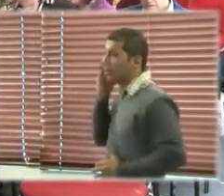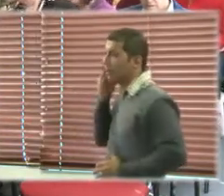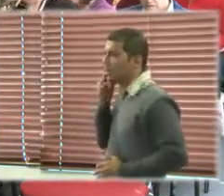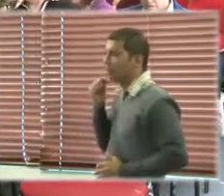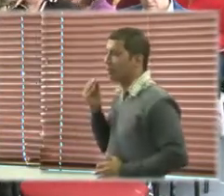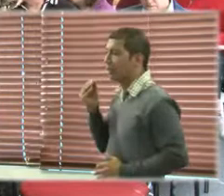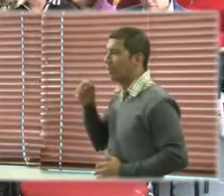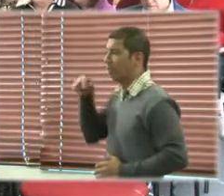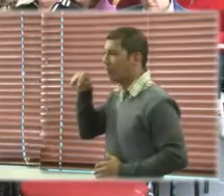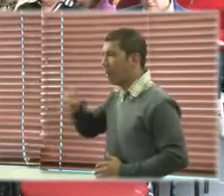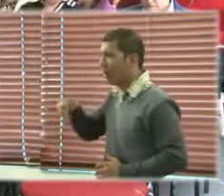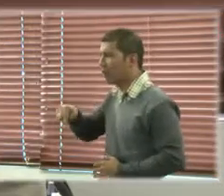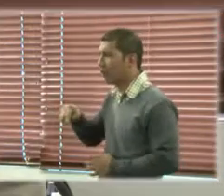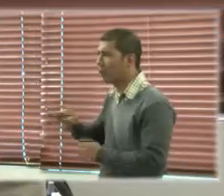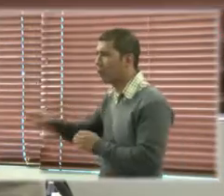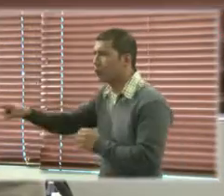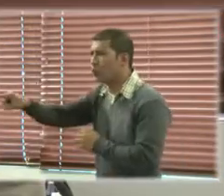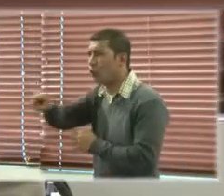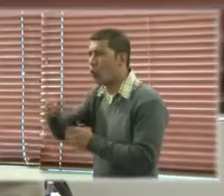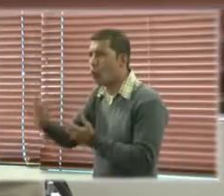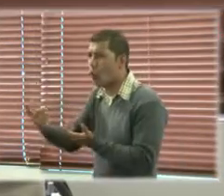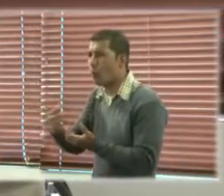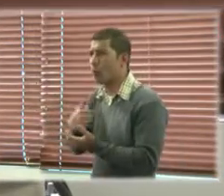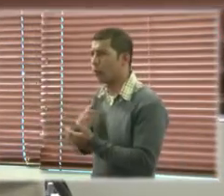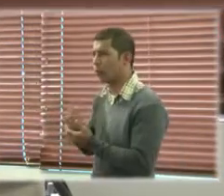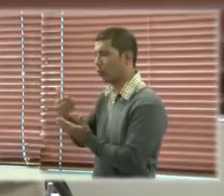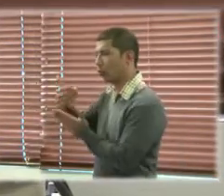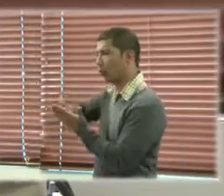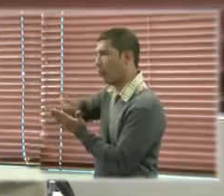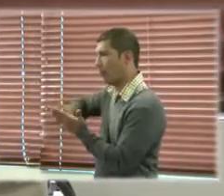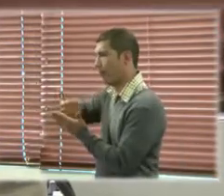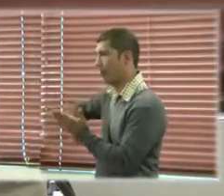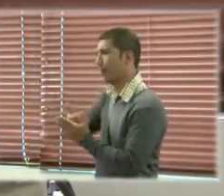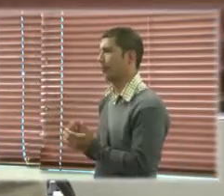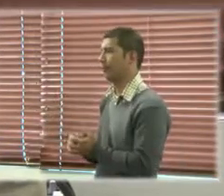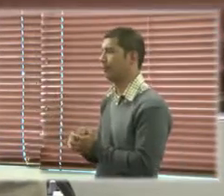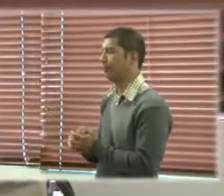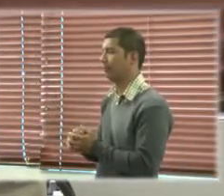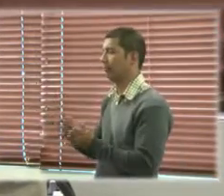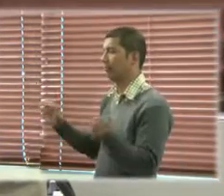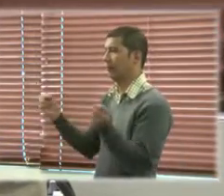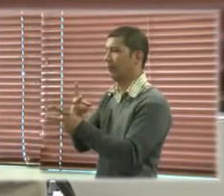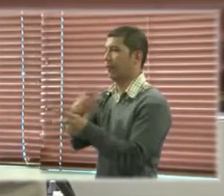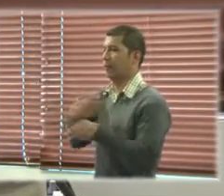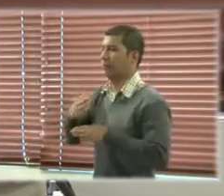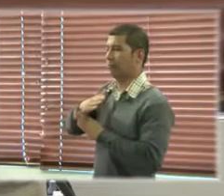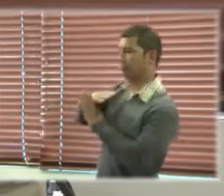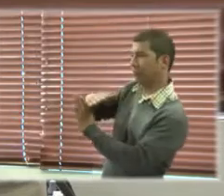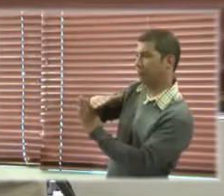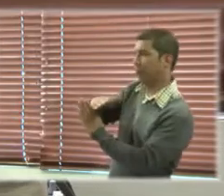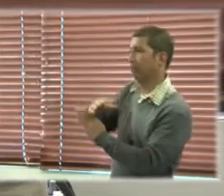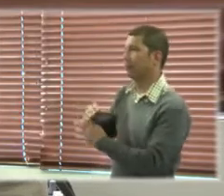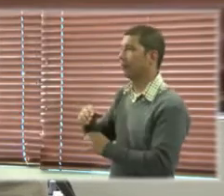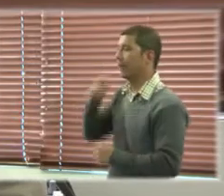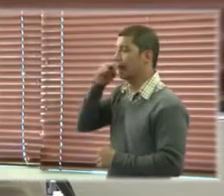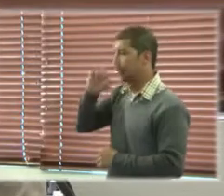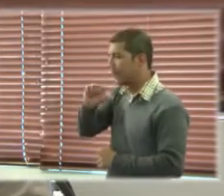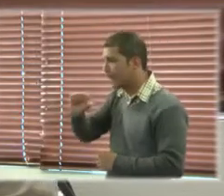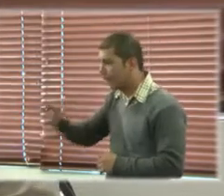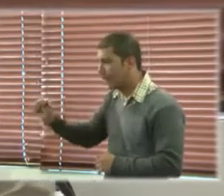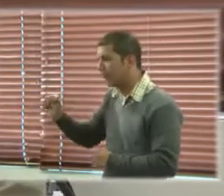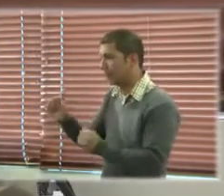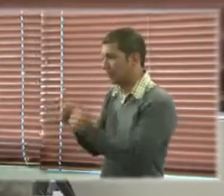en lo que es prevención, eliminación y respuesta hacia la violencia contra las mujeres y niñas con discapacidad, pero